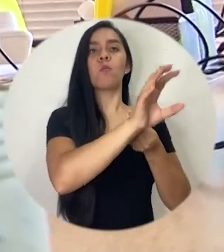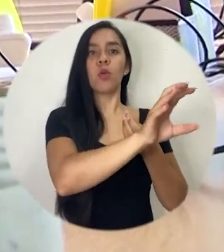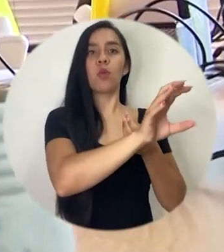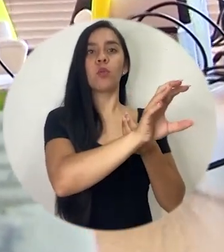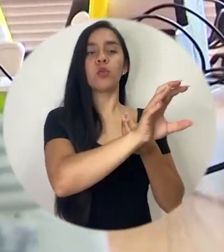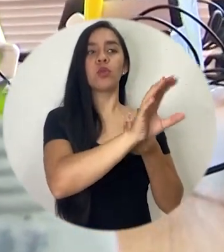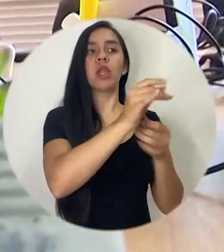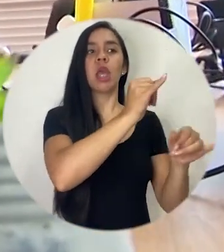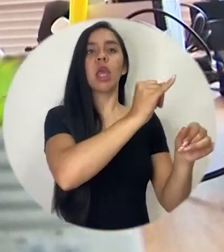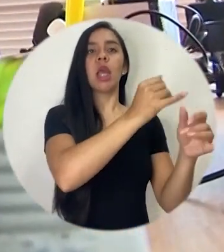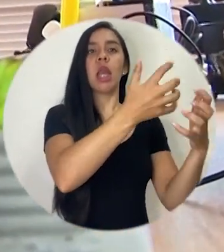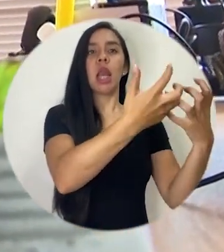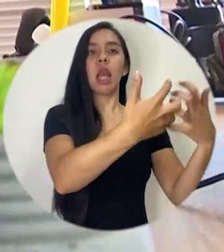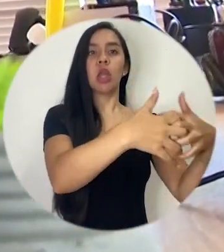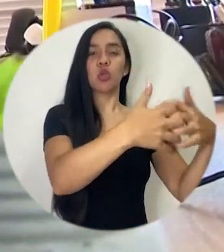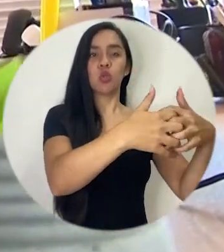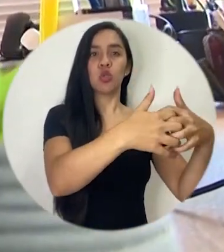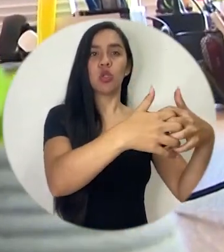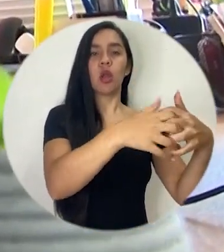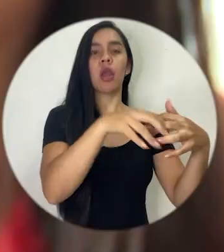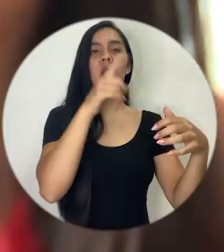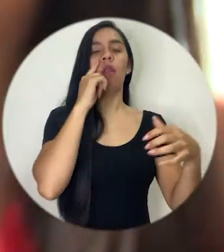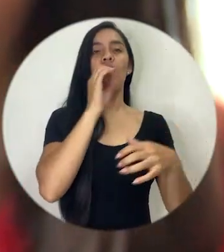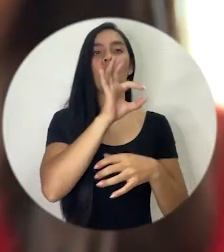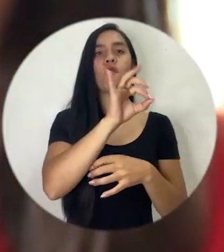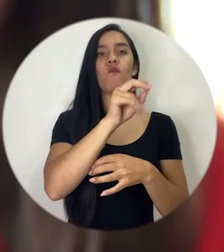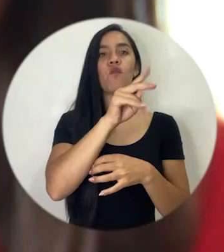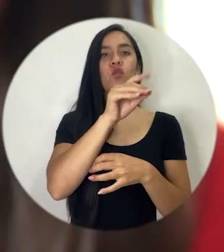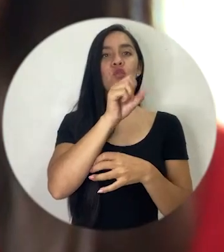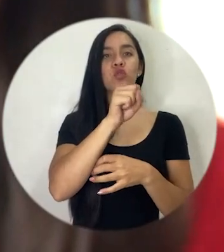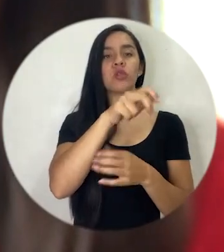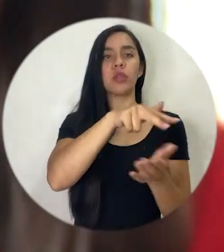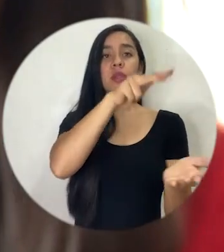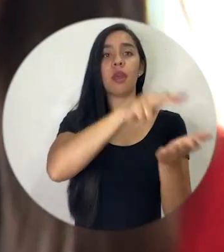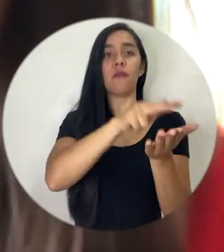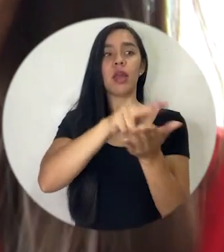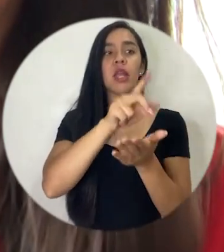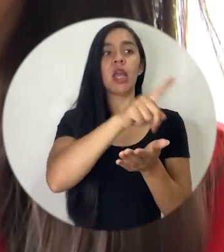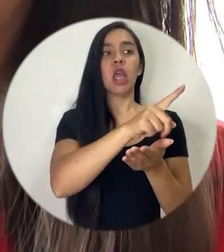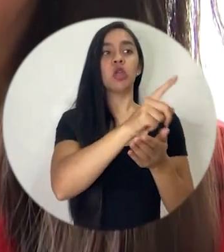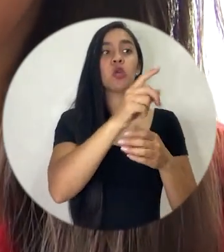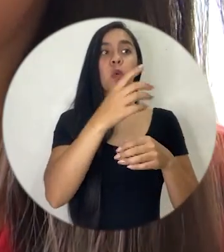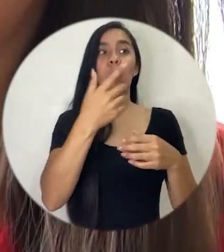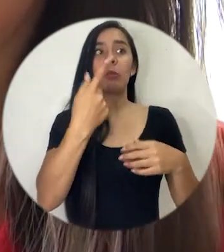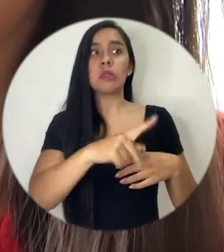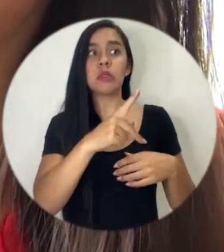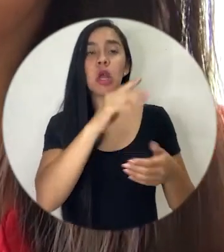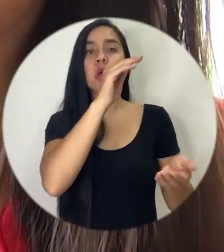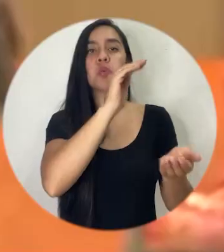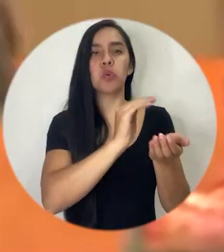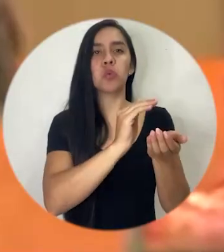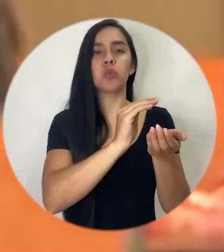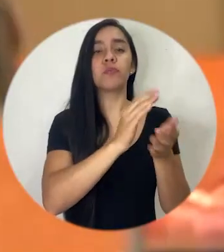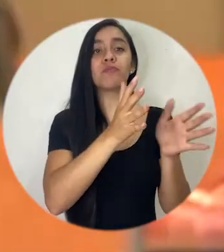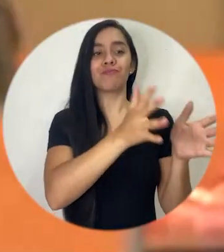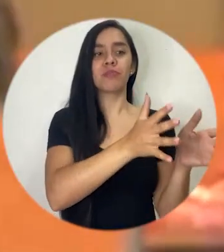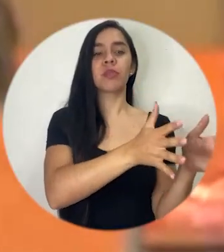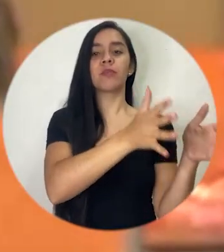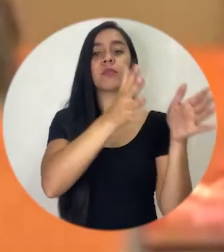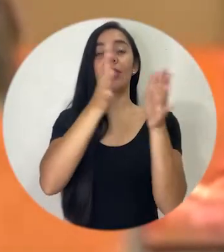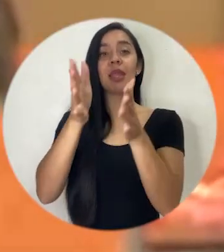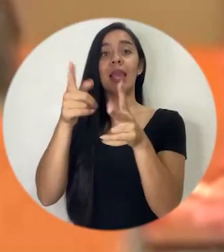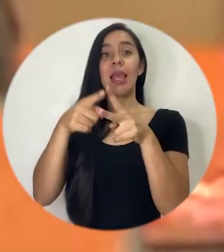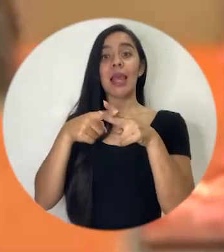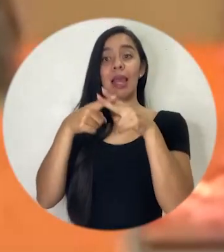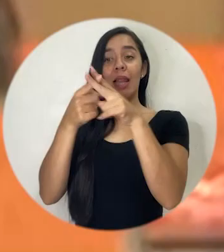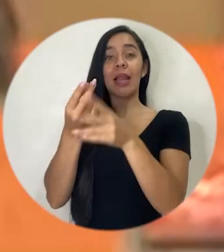soporte como son los fondos de avales y que eso le hace disminuir el riesgo y les permite tasas más bajas y por el otro lado el crédito de consumo